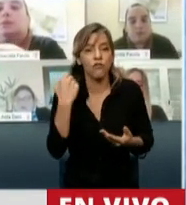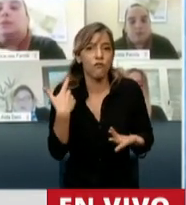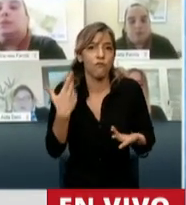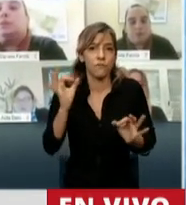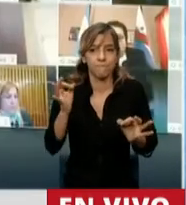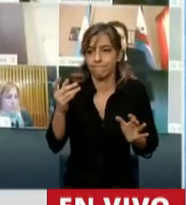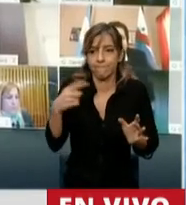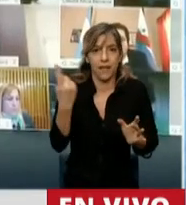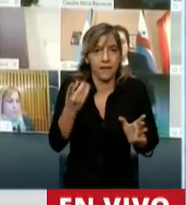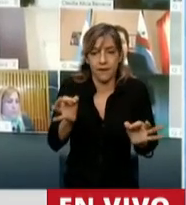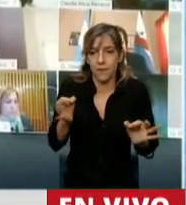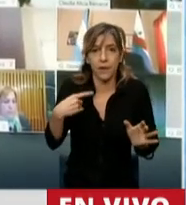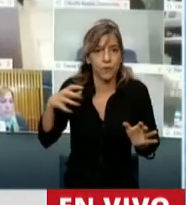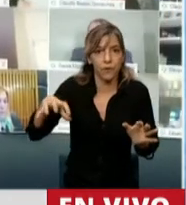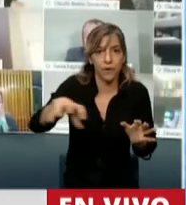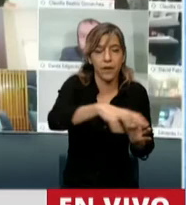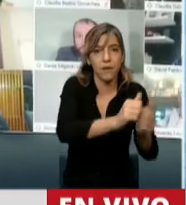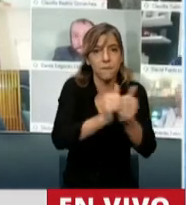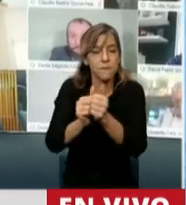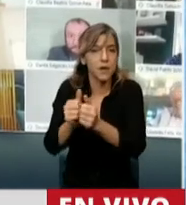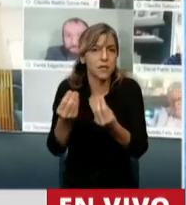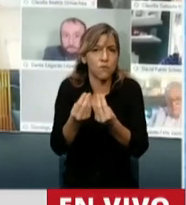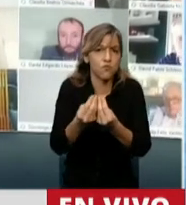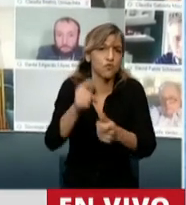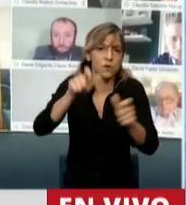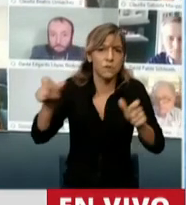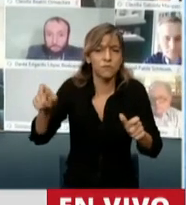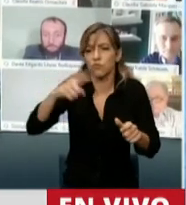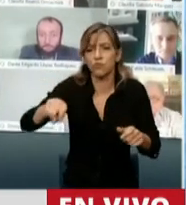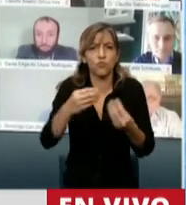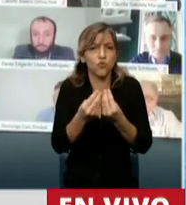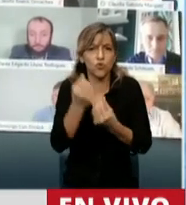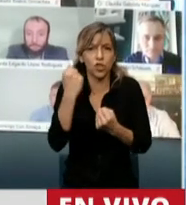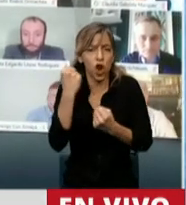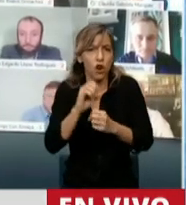muchos contribuyentes argentinos.